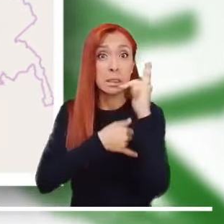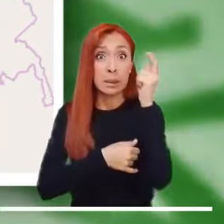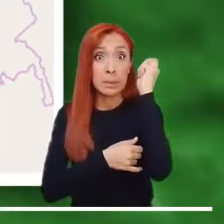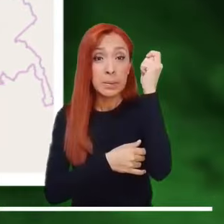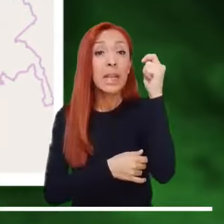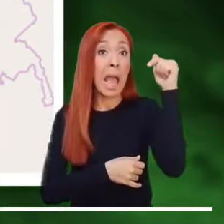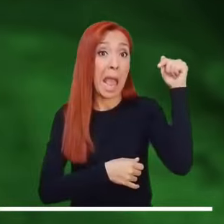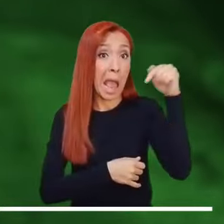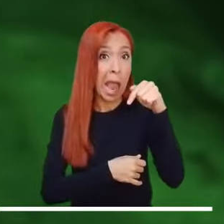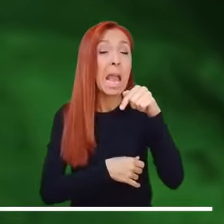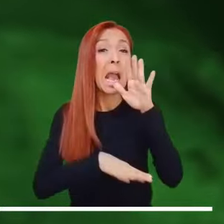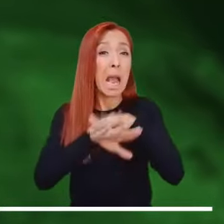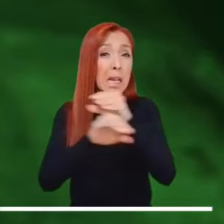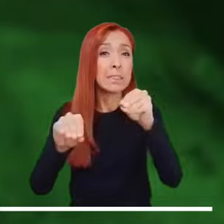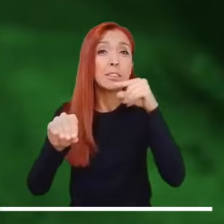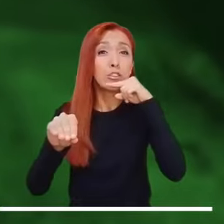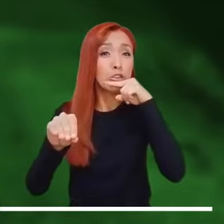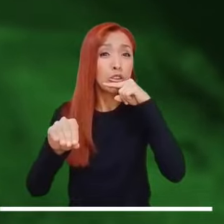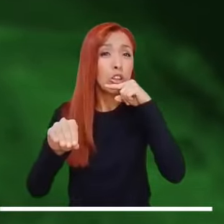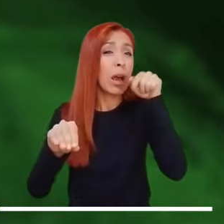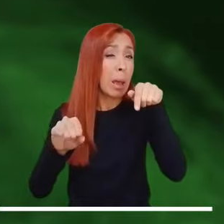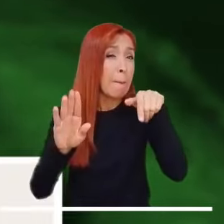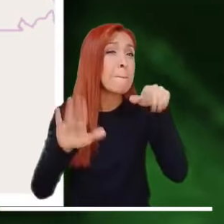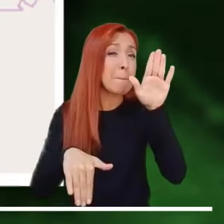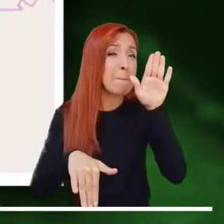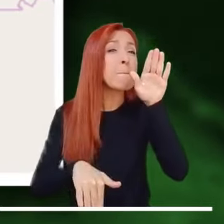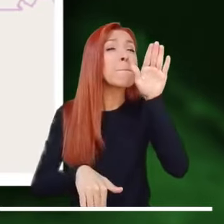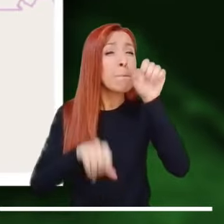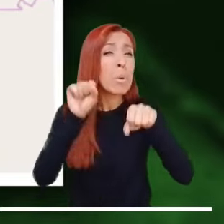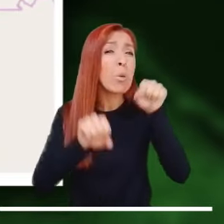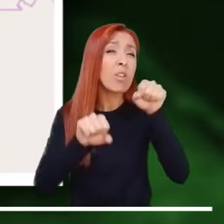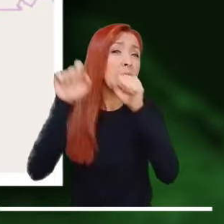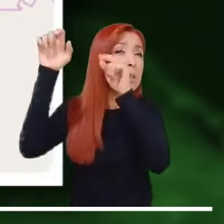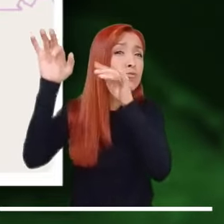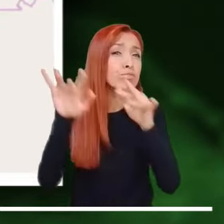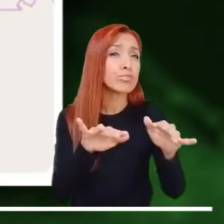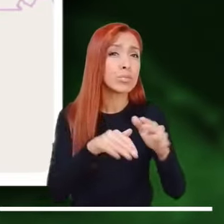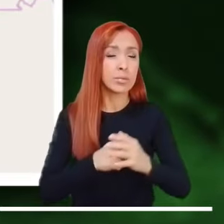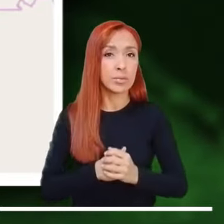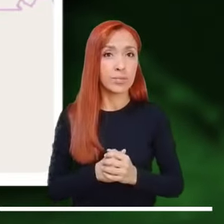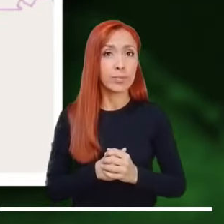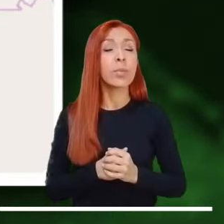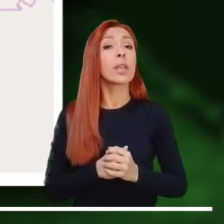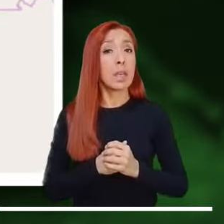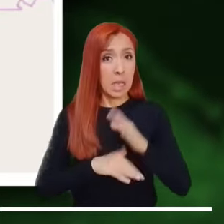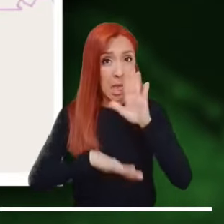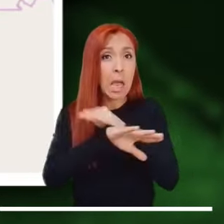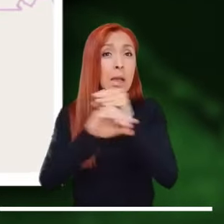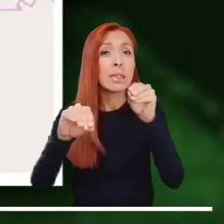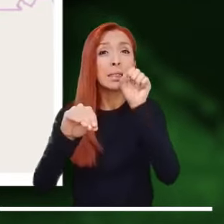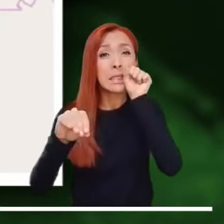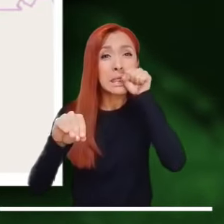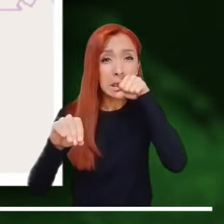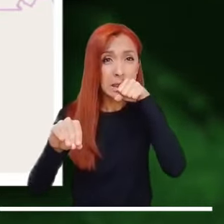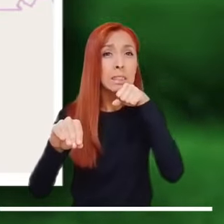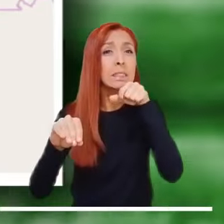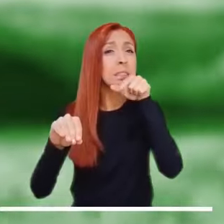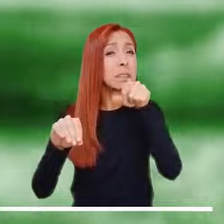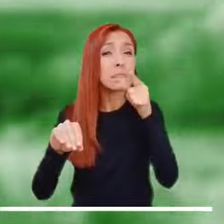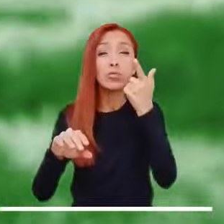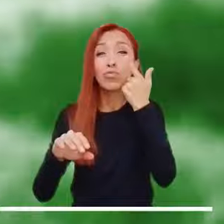En Bolívar, Córdoba, el Pacífico, los Andes y Meta se activa la alerta roja debido a la alta posibilidad de